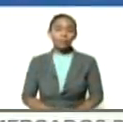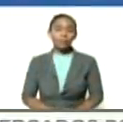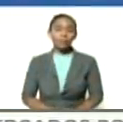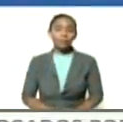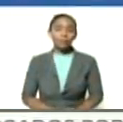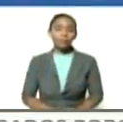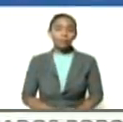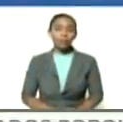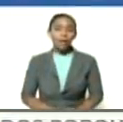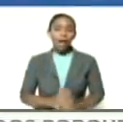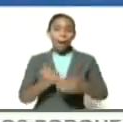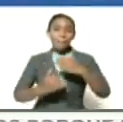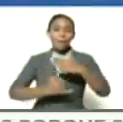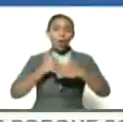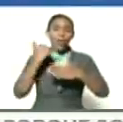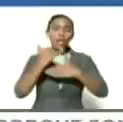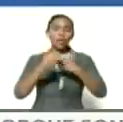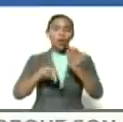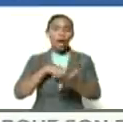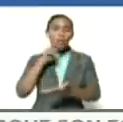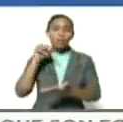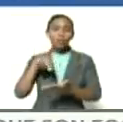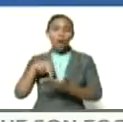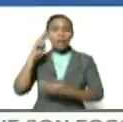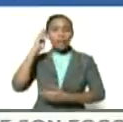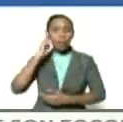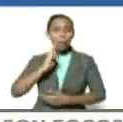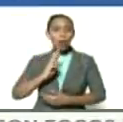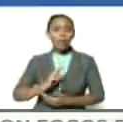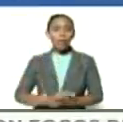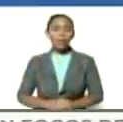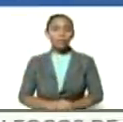el proyecto nacional Simón Bolívar